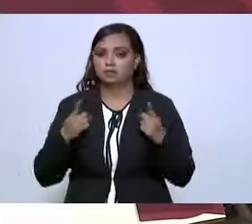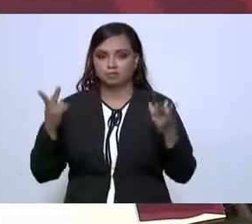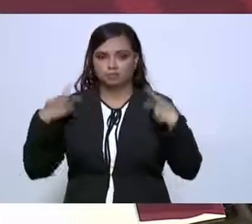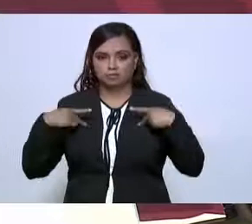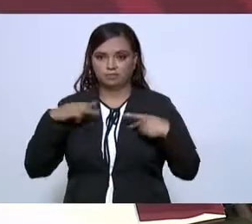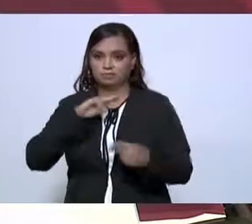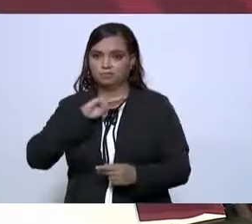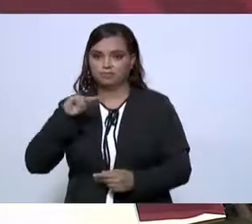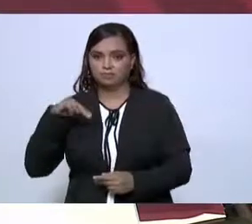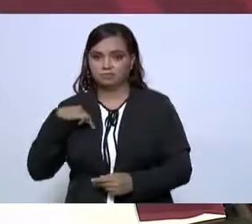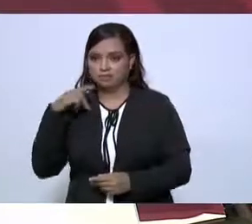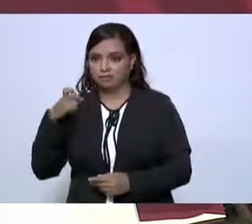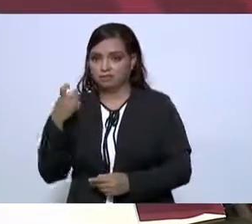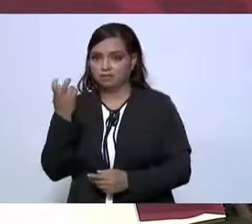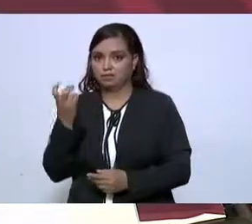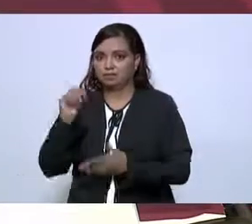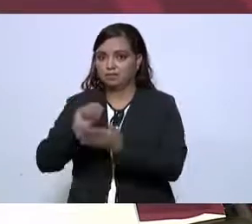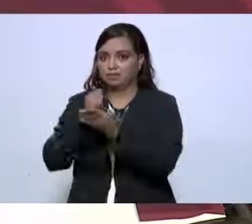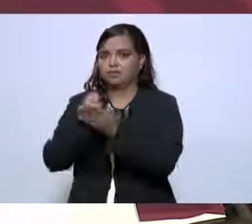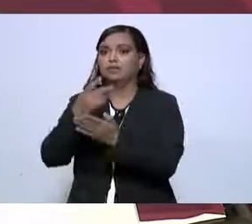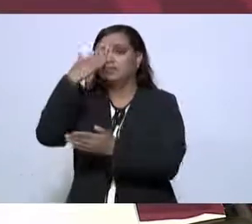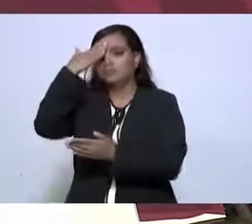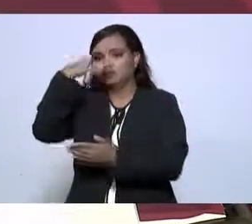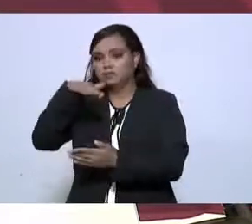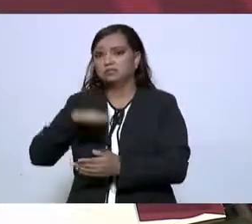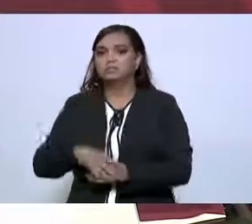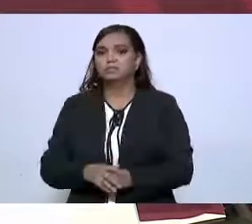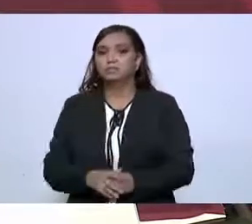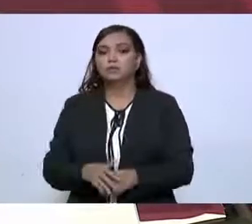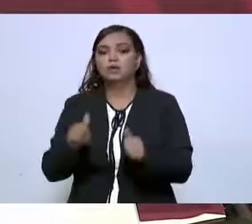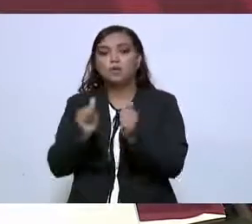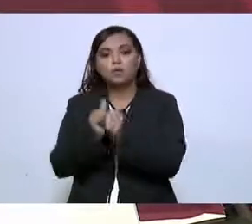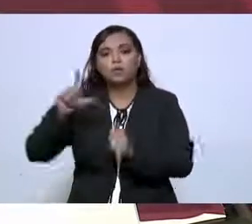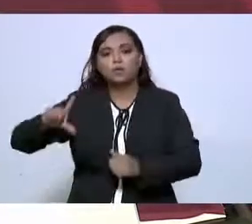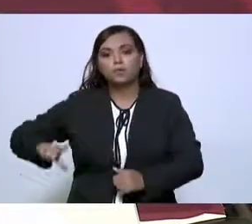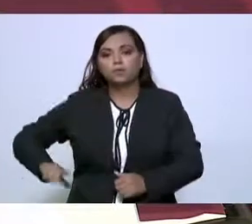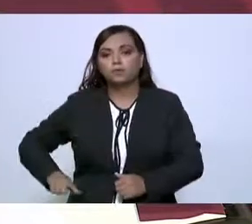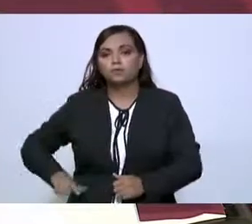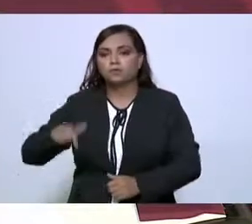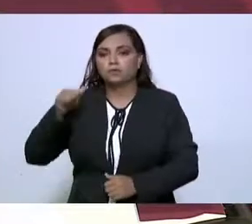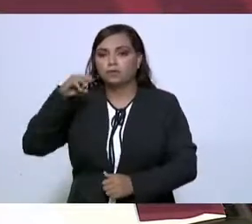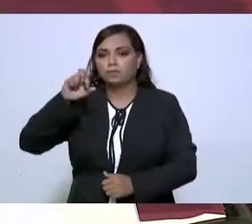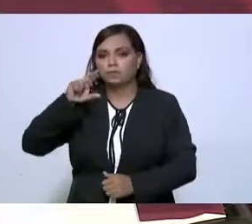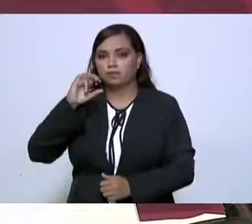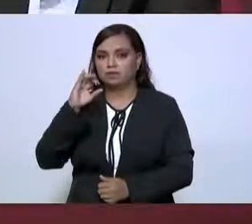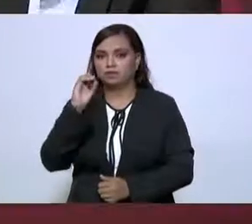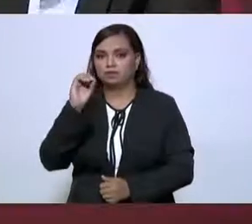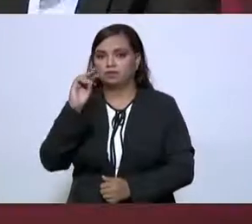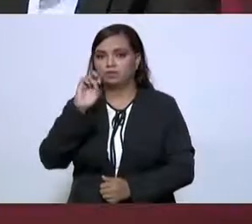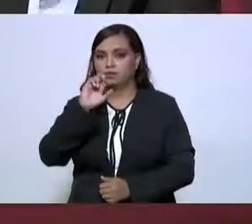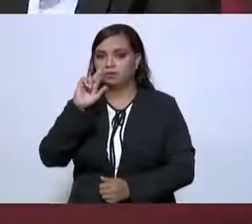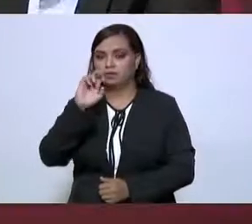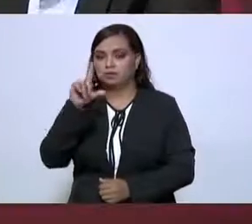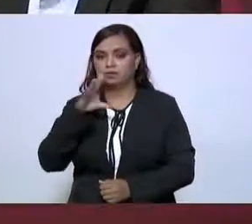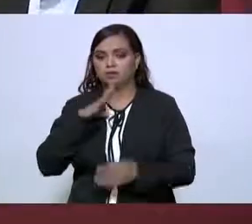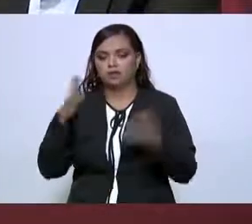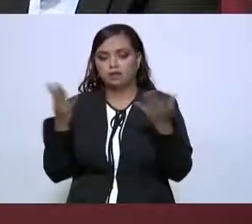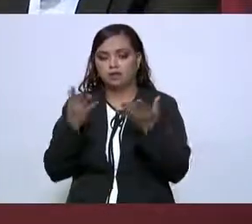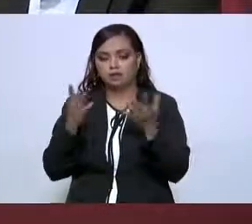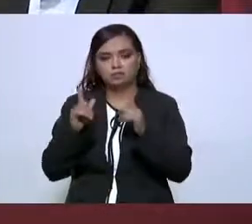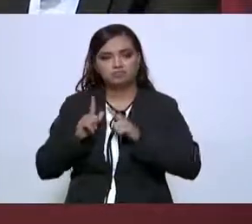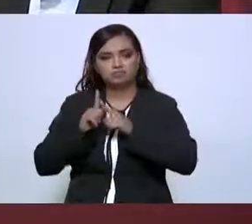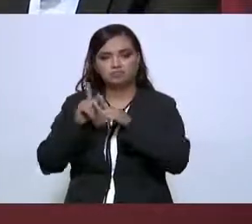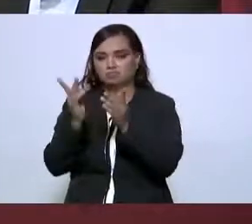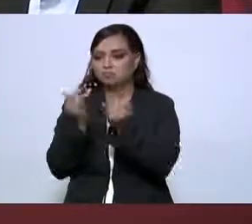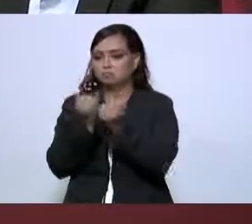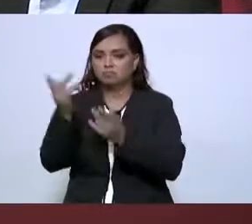y estoy seguro que con el gobernador Américo se va a llevar a